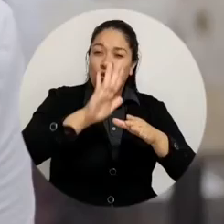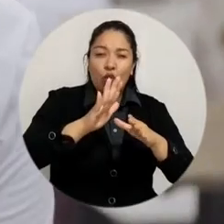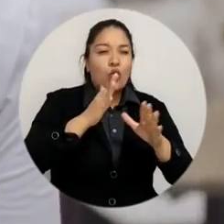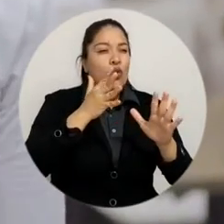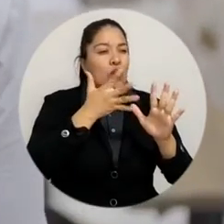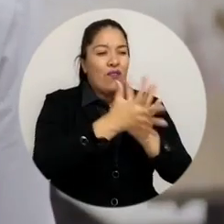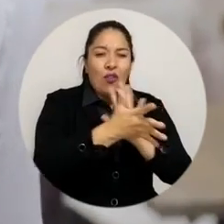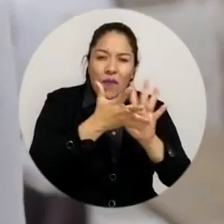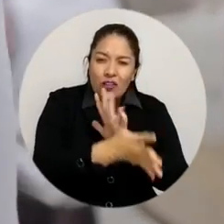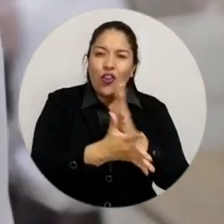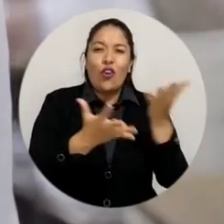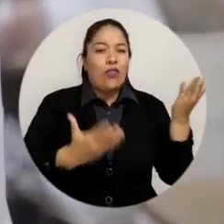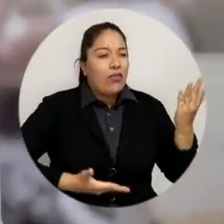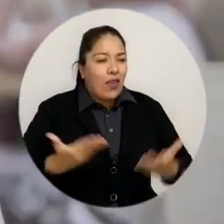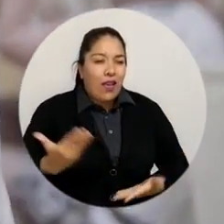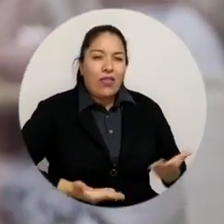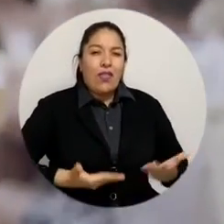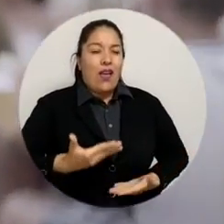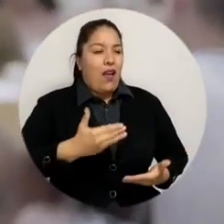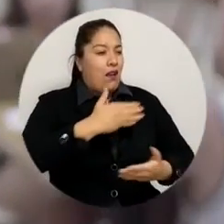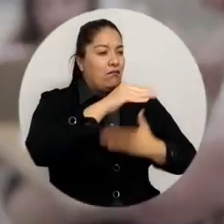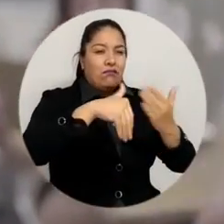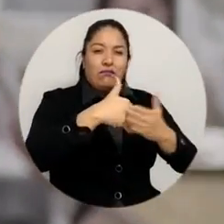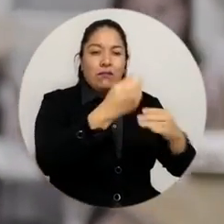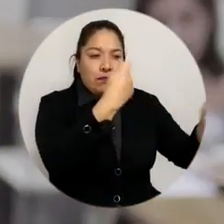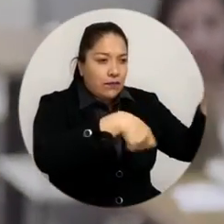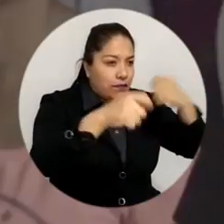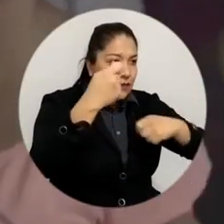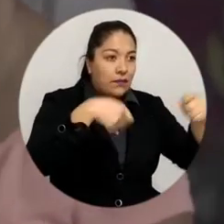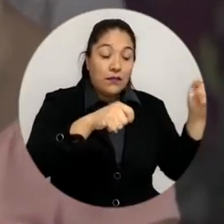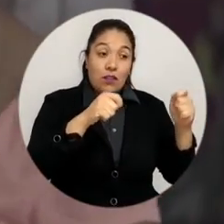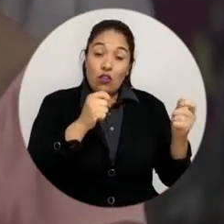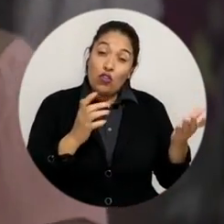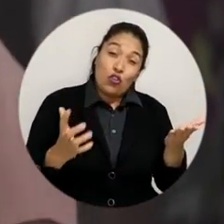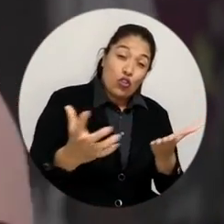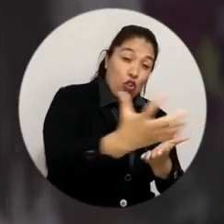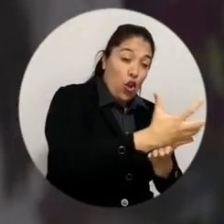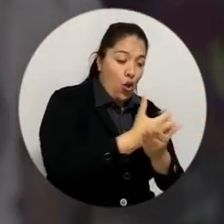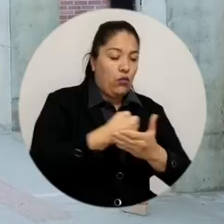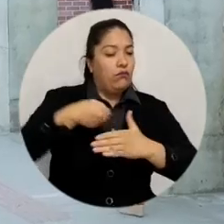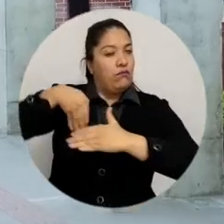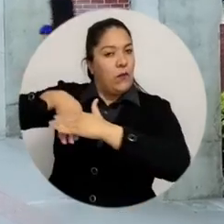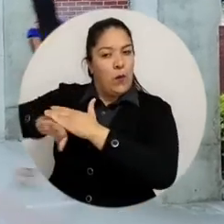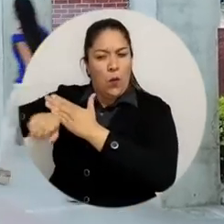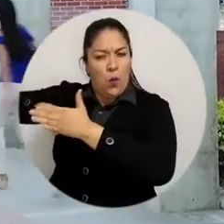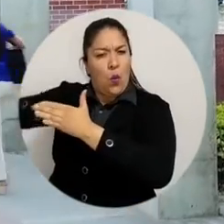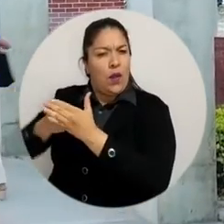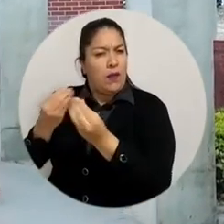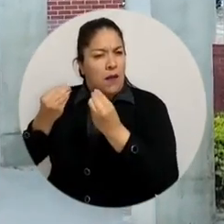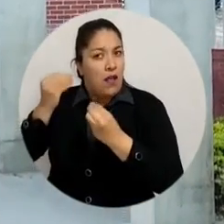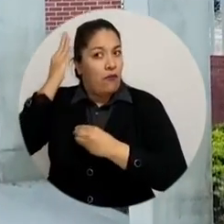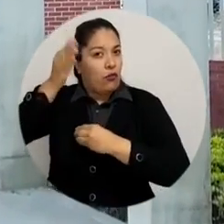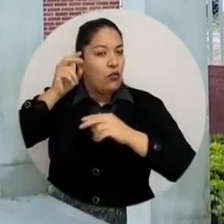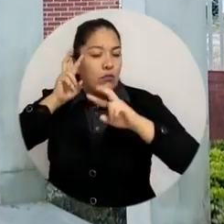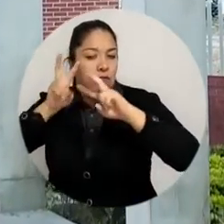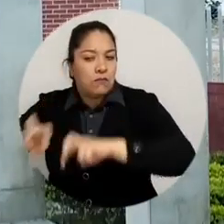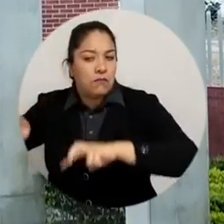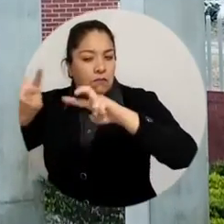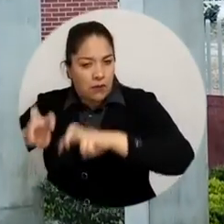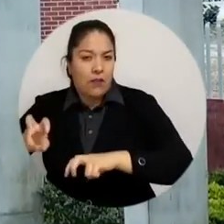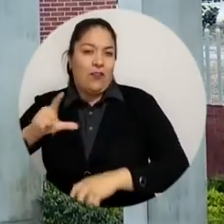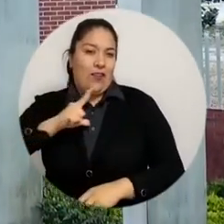términos de datos relacionados con el sector comercial y tendero sirva de insumo para trabajos de investigación que se